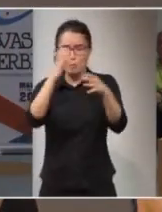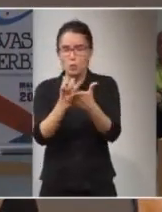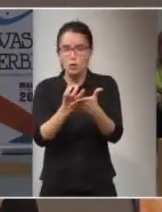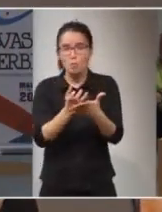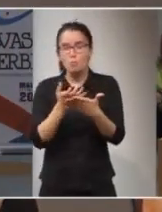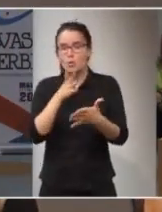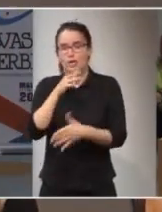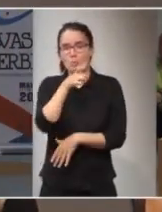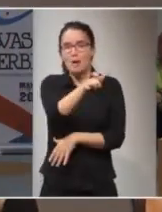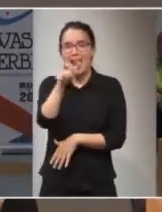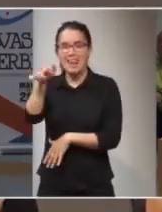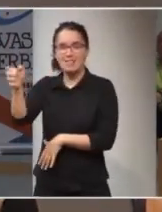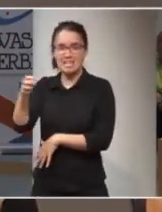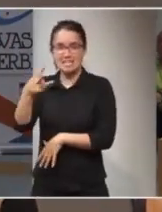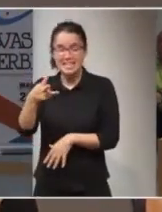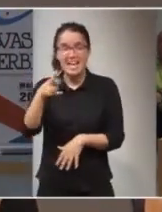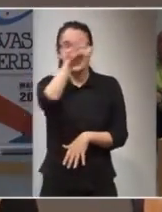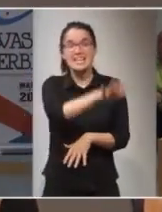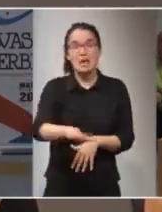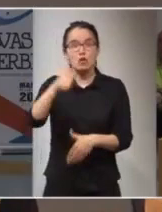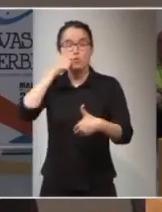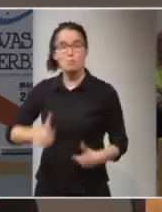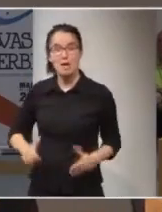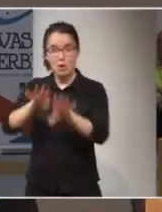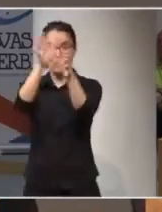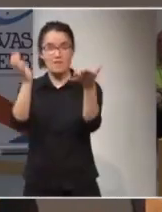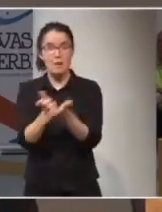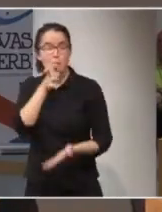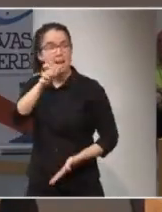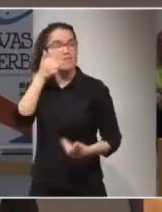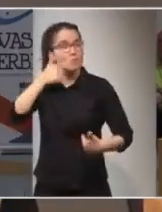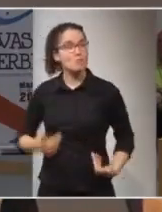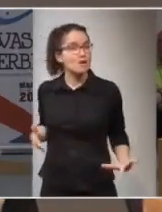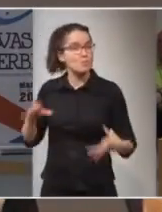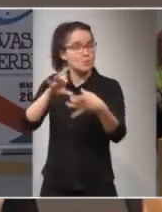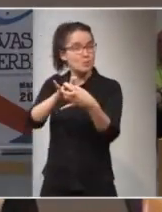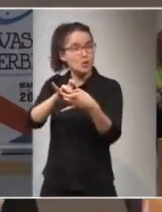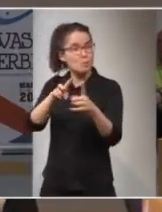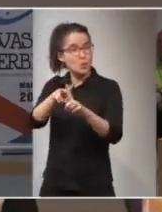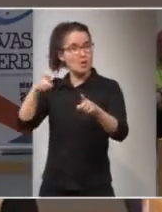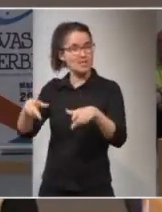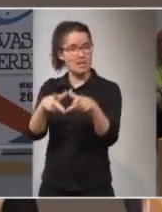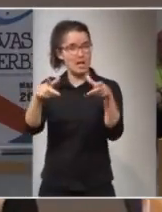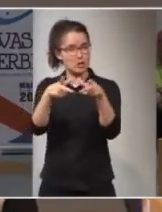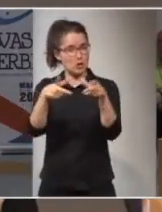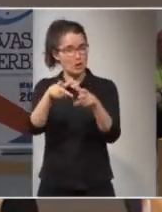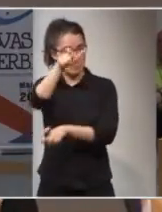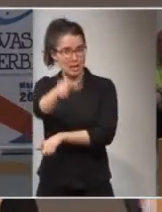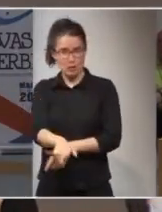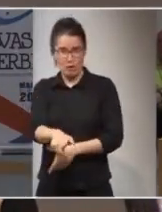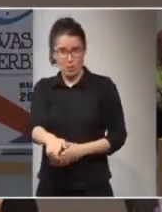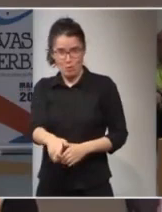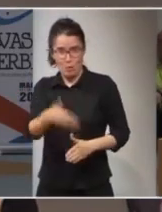las tres palabras Nación Humana Universal, la palabra humana, tiene que ver precisamente con eso, con una concepción de la sociedad antropocéntrica,